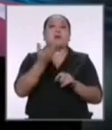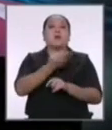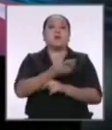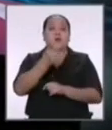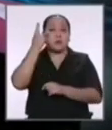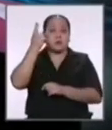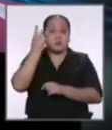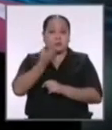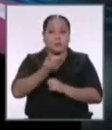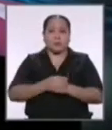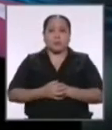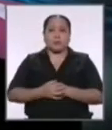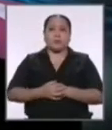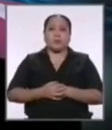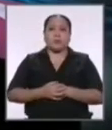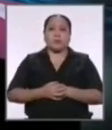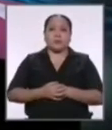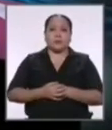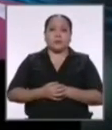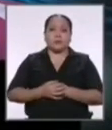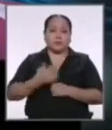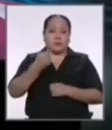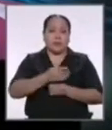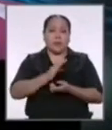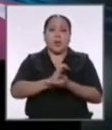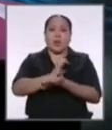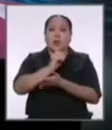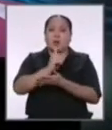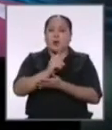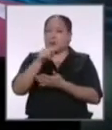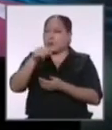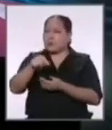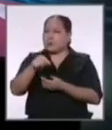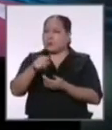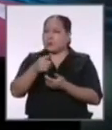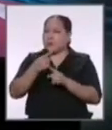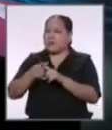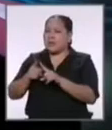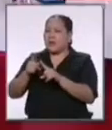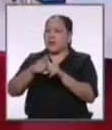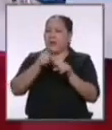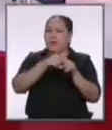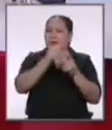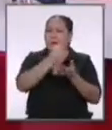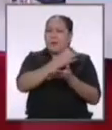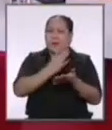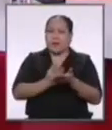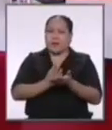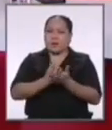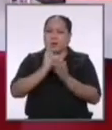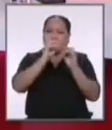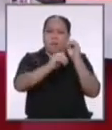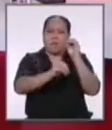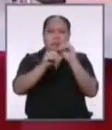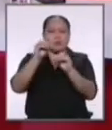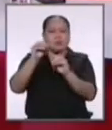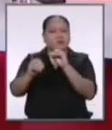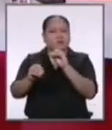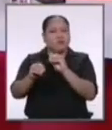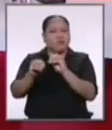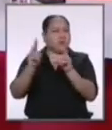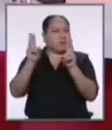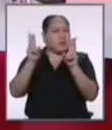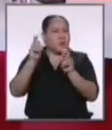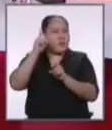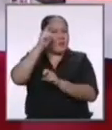en realidad en la educación hay ángulos diferentes que han generado una situación muy